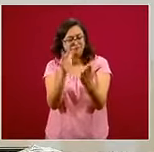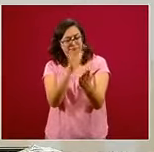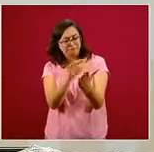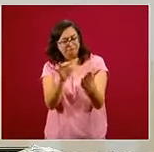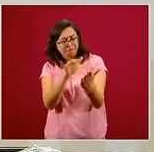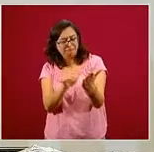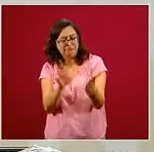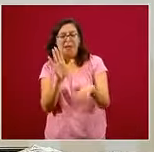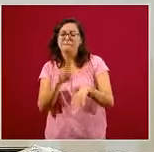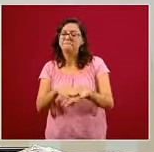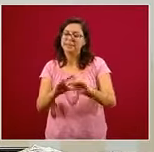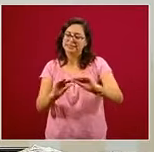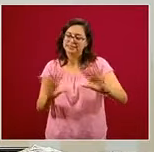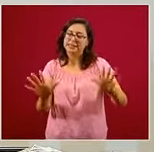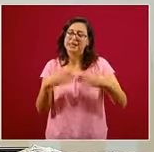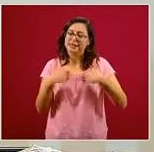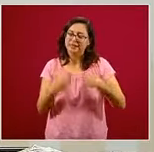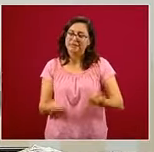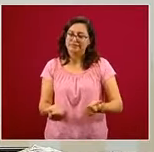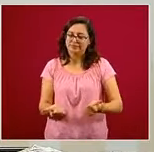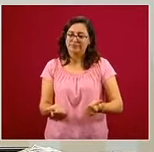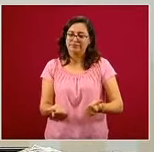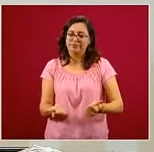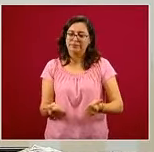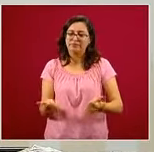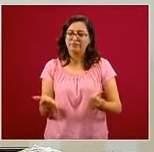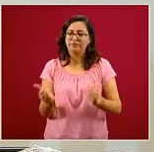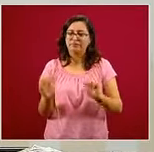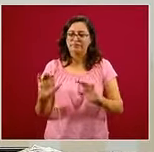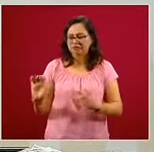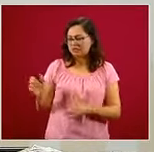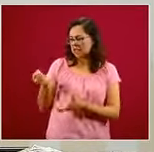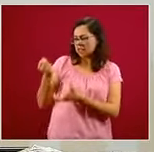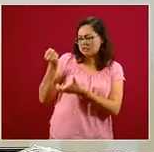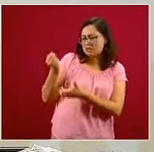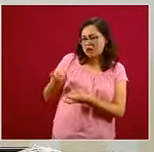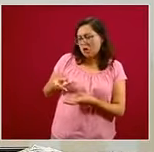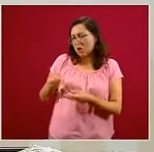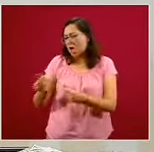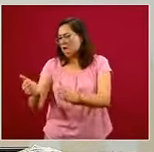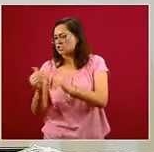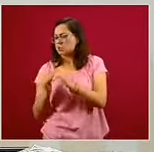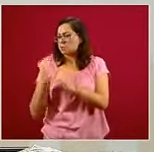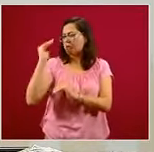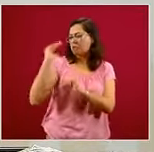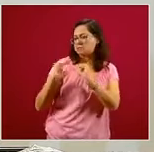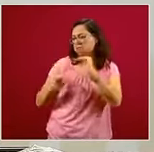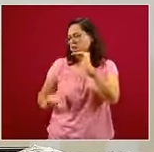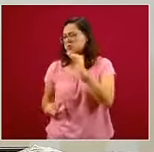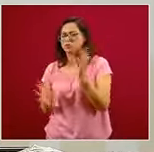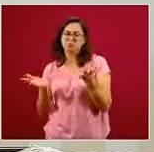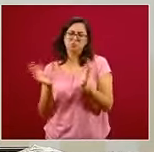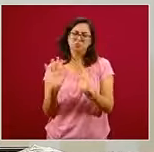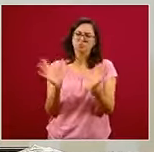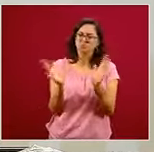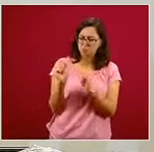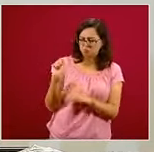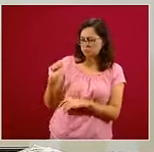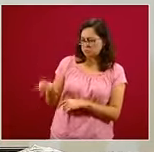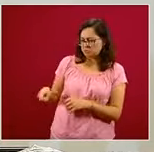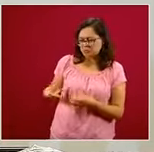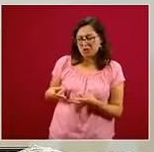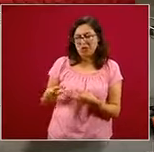un poquito de más especificidad, no es tanto el mover los recursos o el disminuir los recursos.